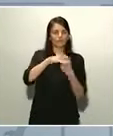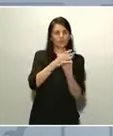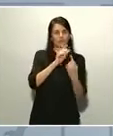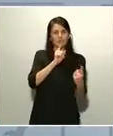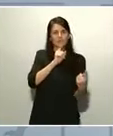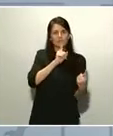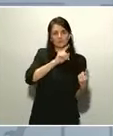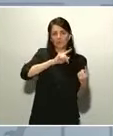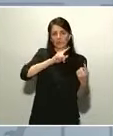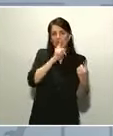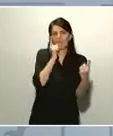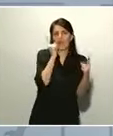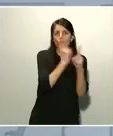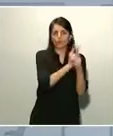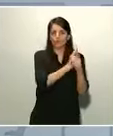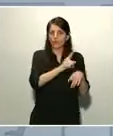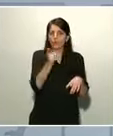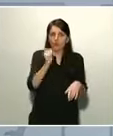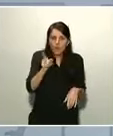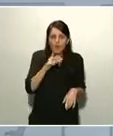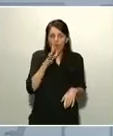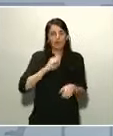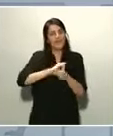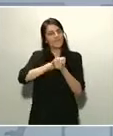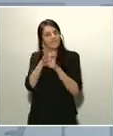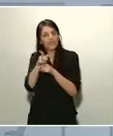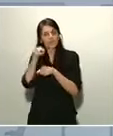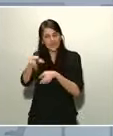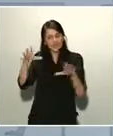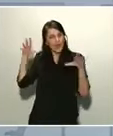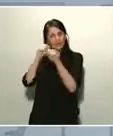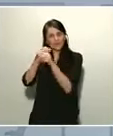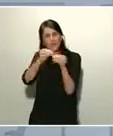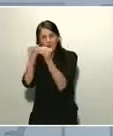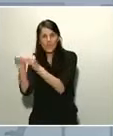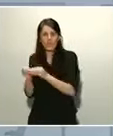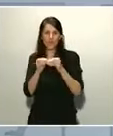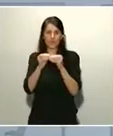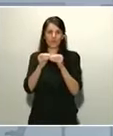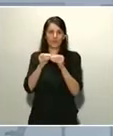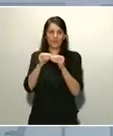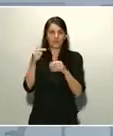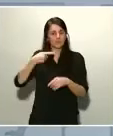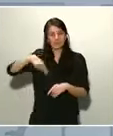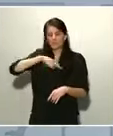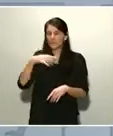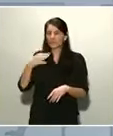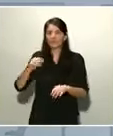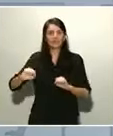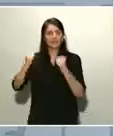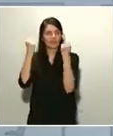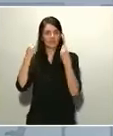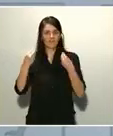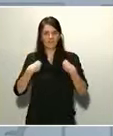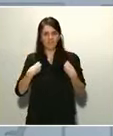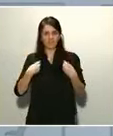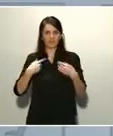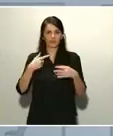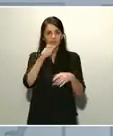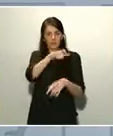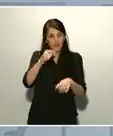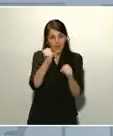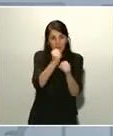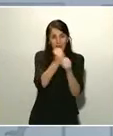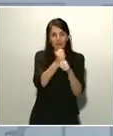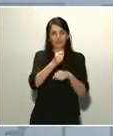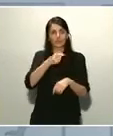que es nuestro enemigo común. Cuando tenemos la urgencia de poner a salvo vidas, empleos y empresas. Ya haremos